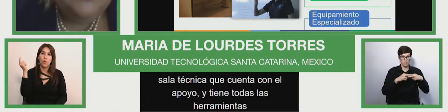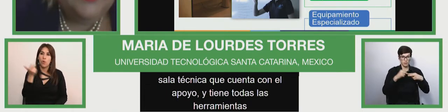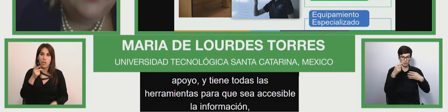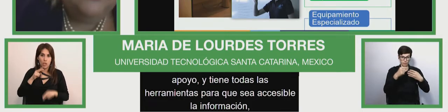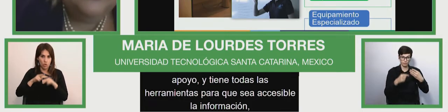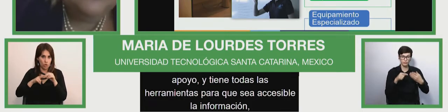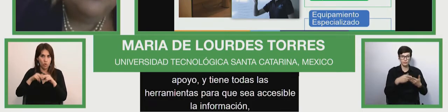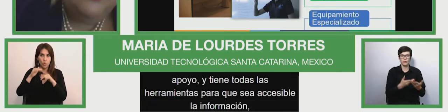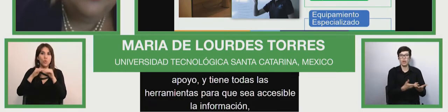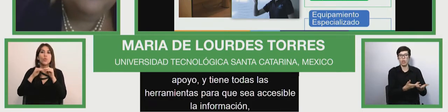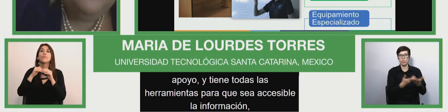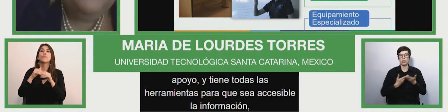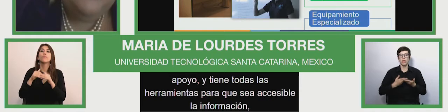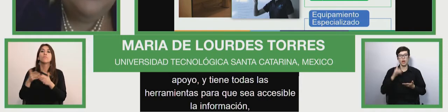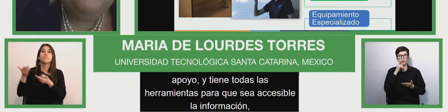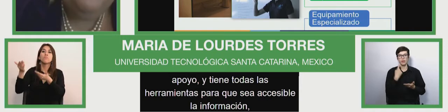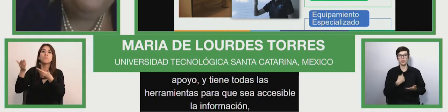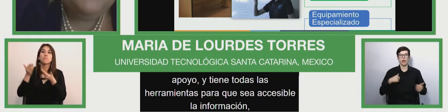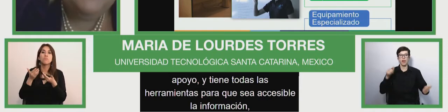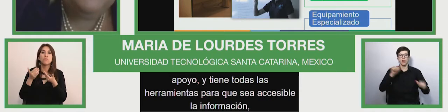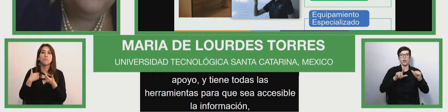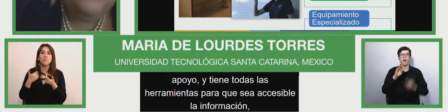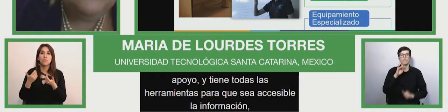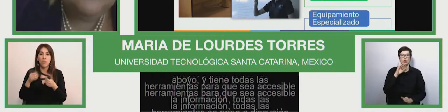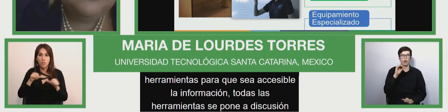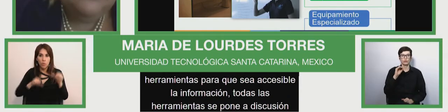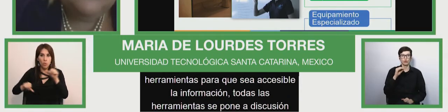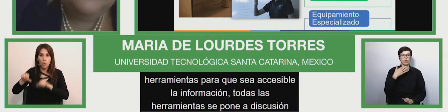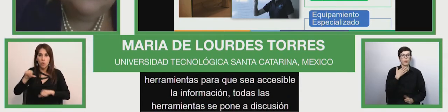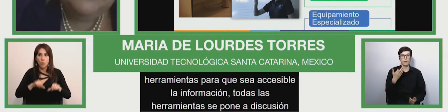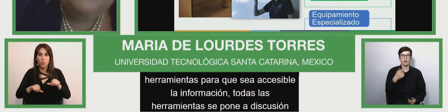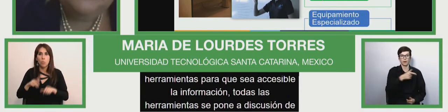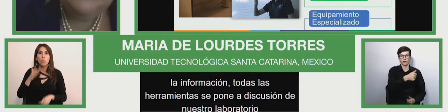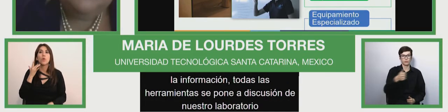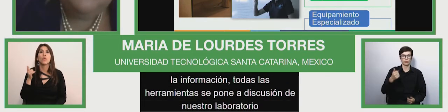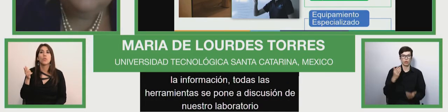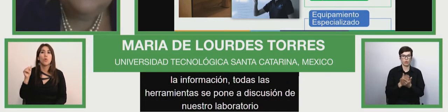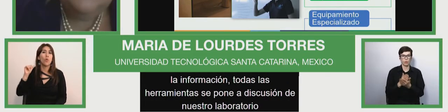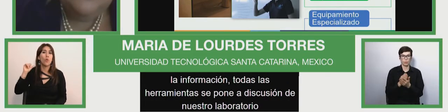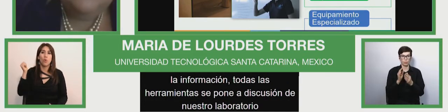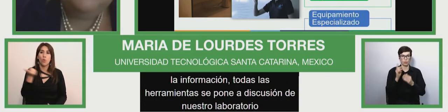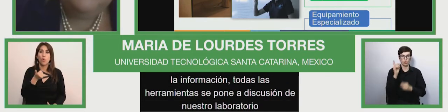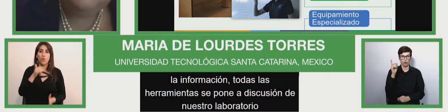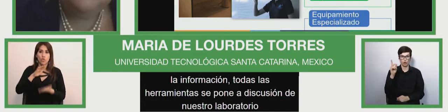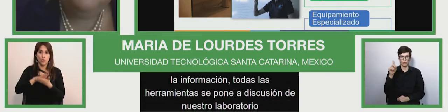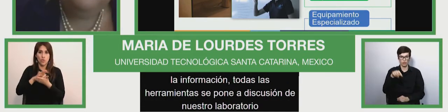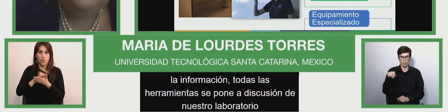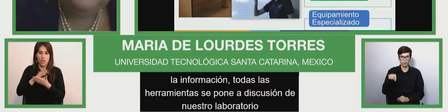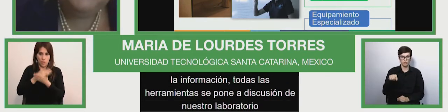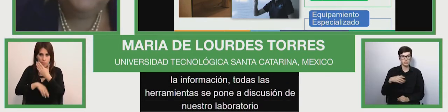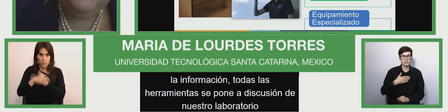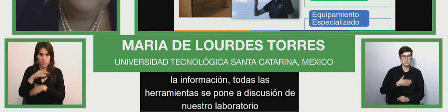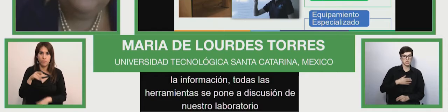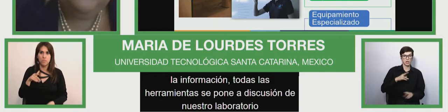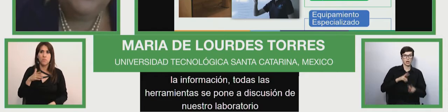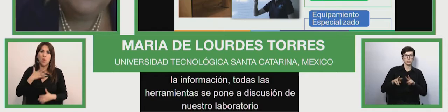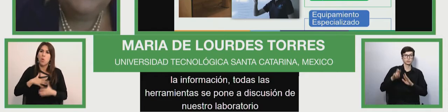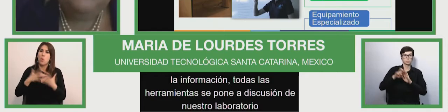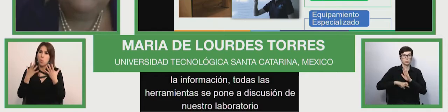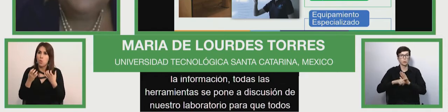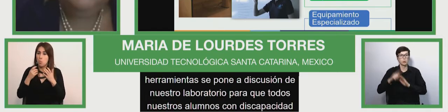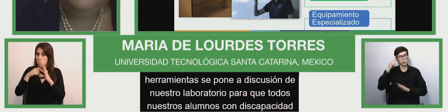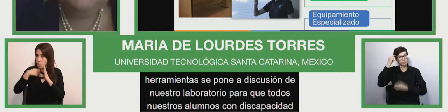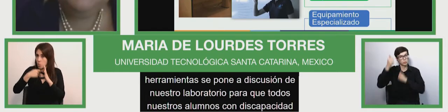de nuestro laboratorio día para que todos nuestros alumnos con discapacidad que desean realizar algún proyecto innovador